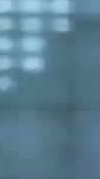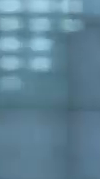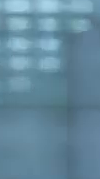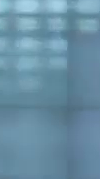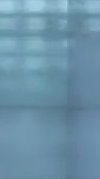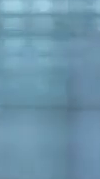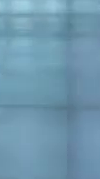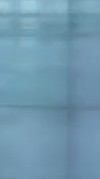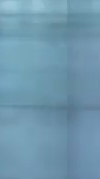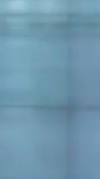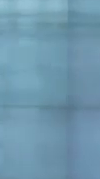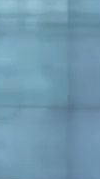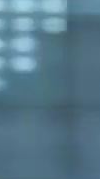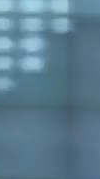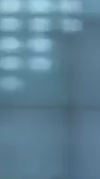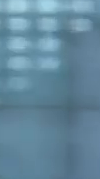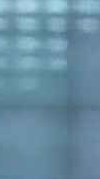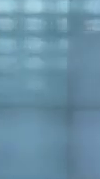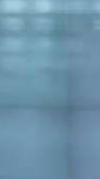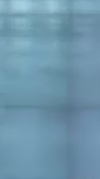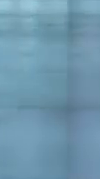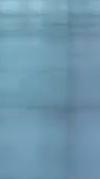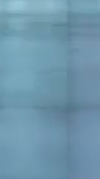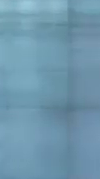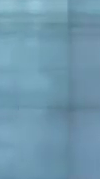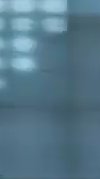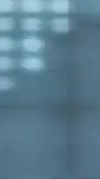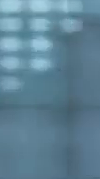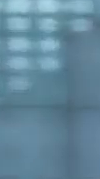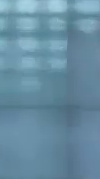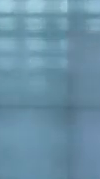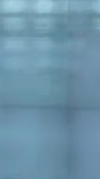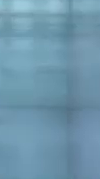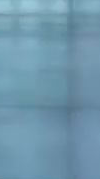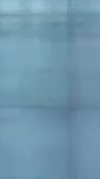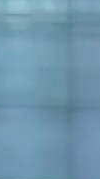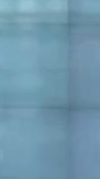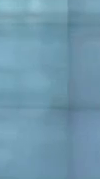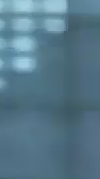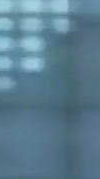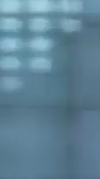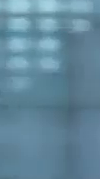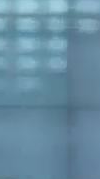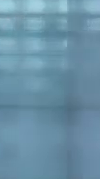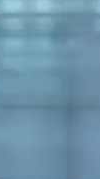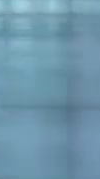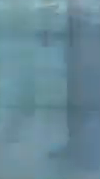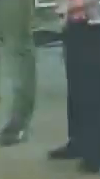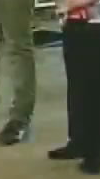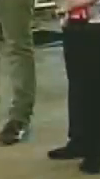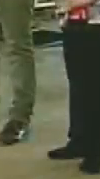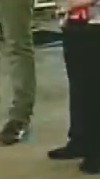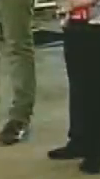Y a esta hora nos enlazamos con la actividad del presidente de la República Bolivariana de Venezuela, Nicolás Maduro.